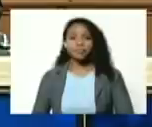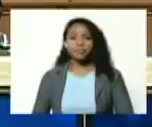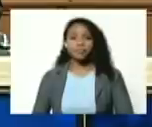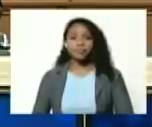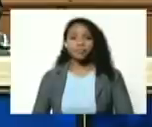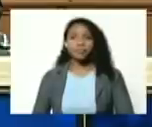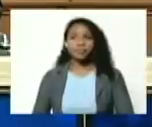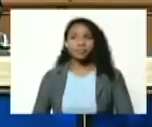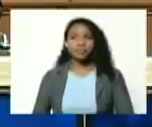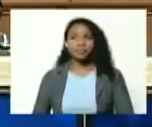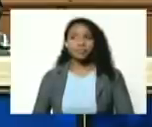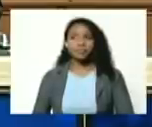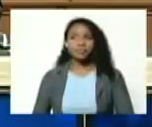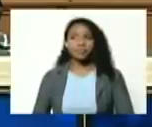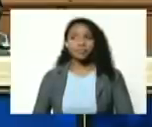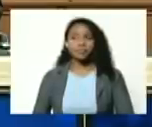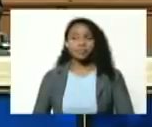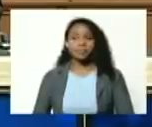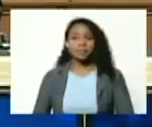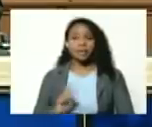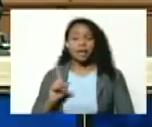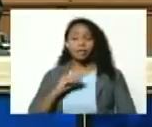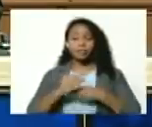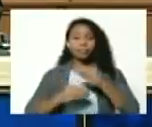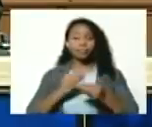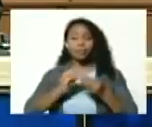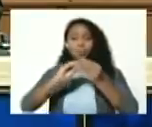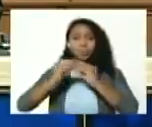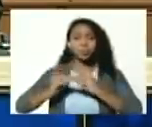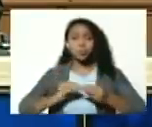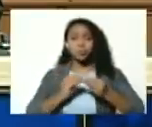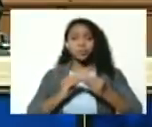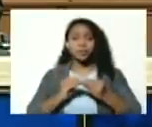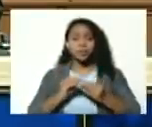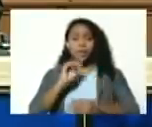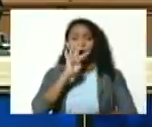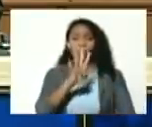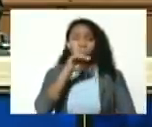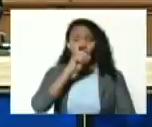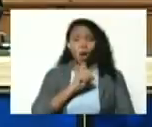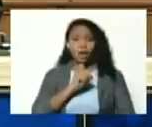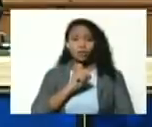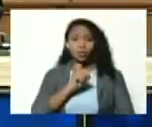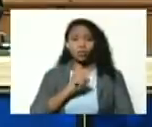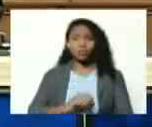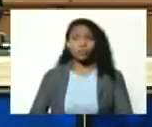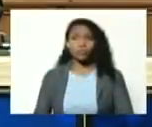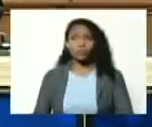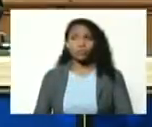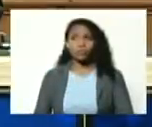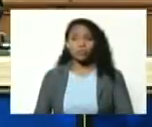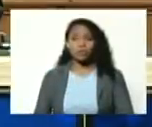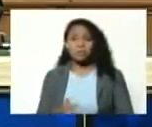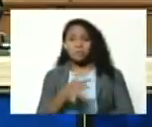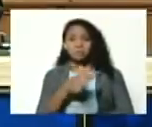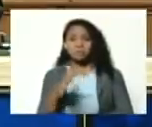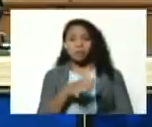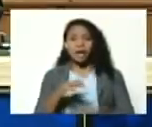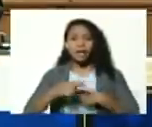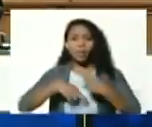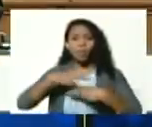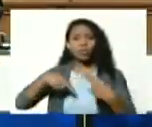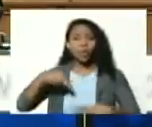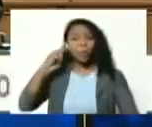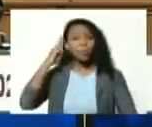este premio nacional creado hace cuatro años por la revolución